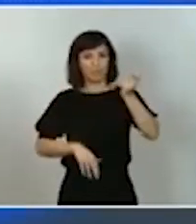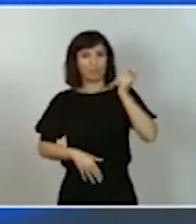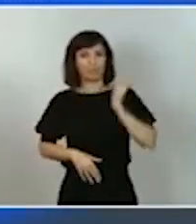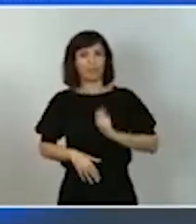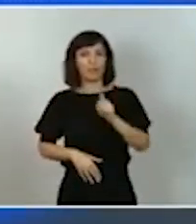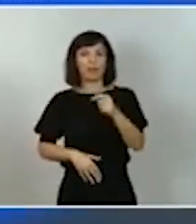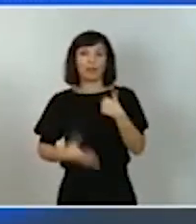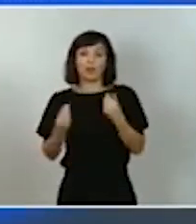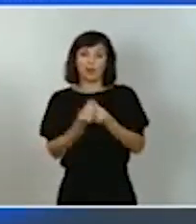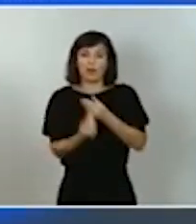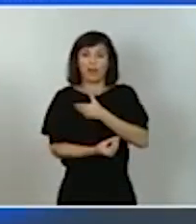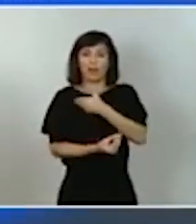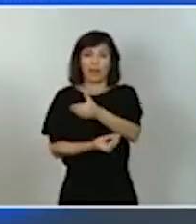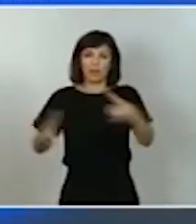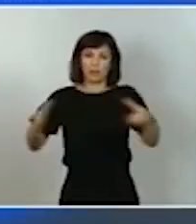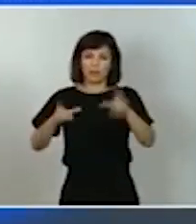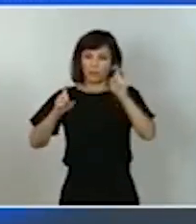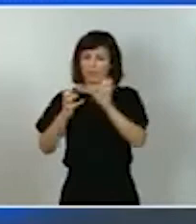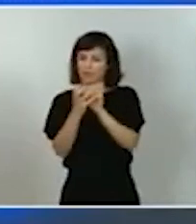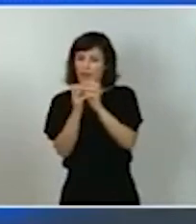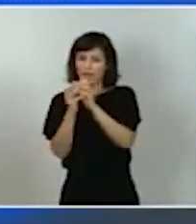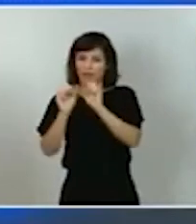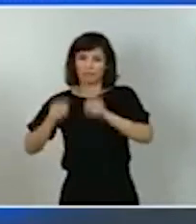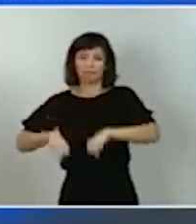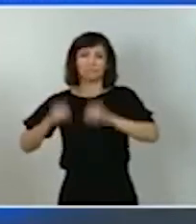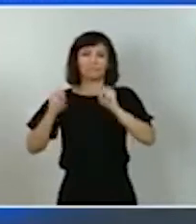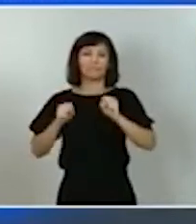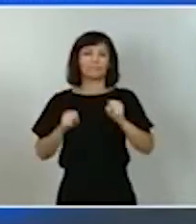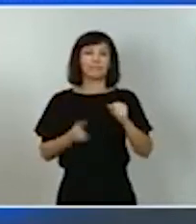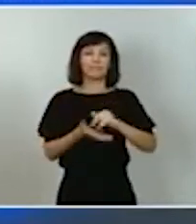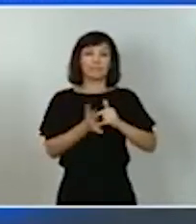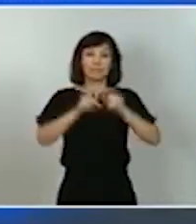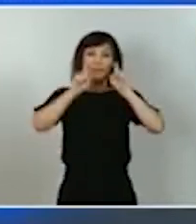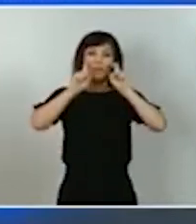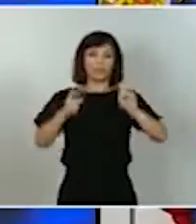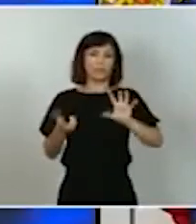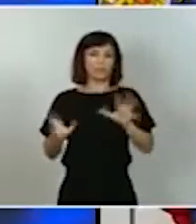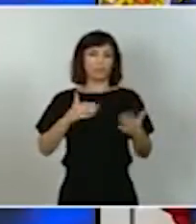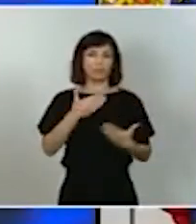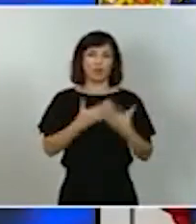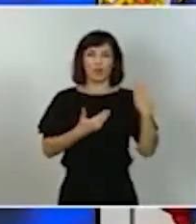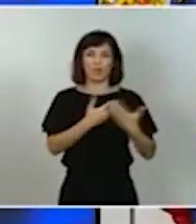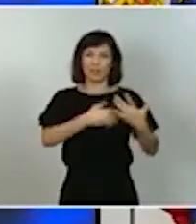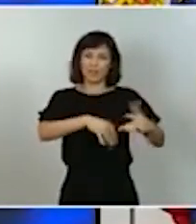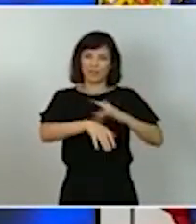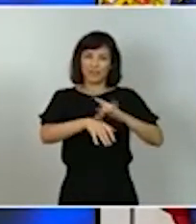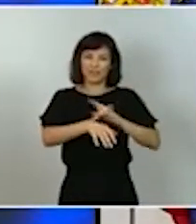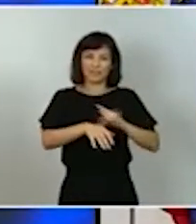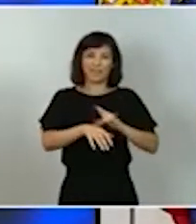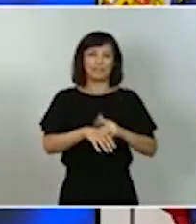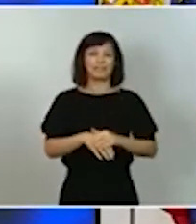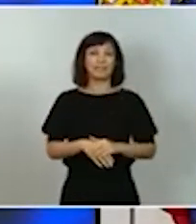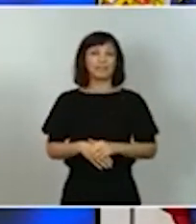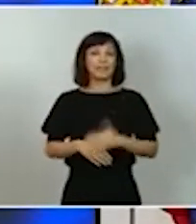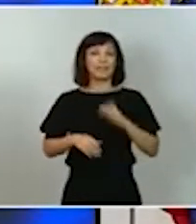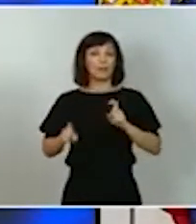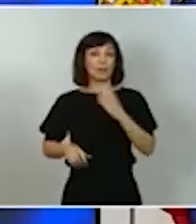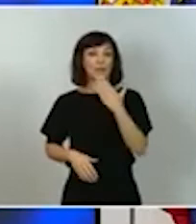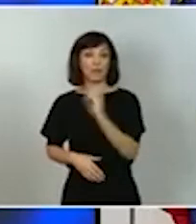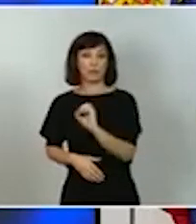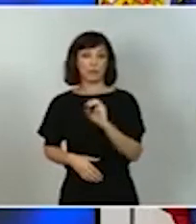educativa la modernización y la digitalización de nuestro sistema educativo el impulso como he dicho antes a la educación de 0 a 3 años y avanzar